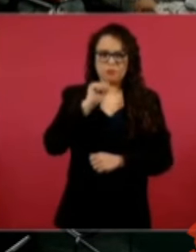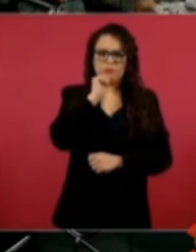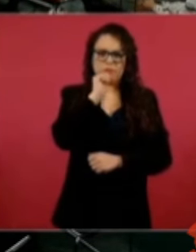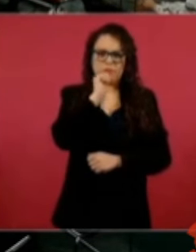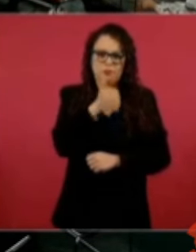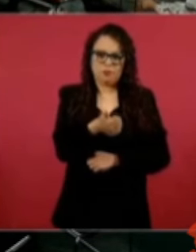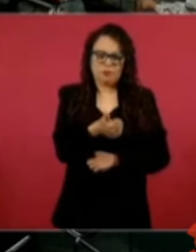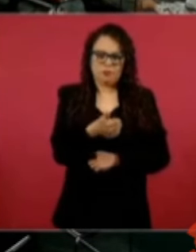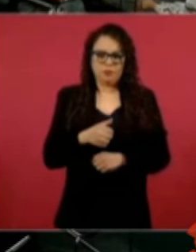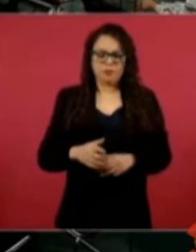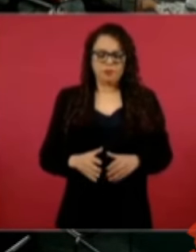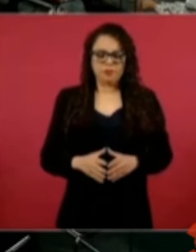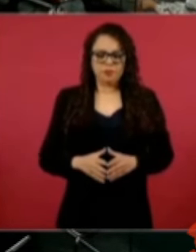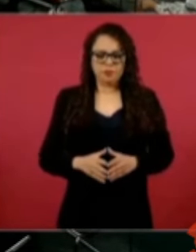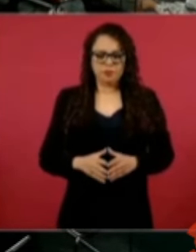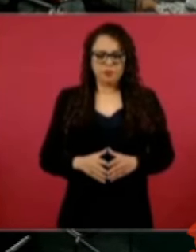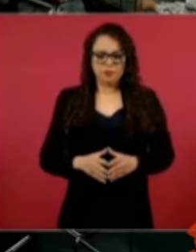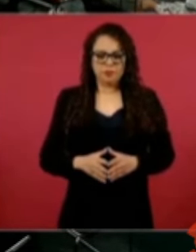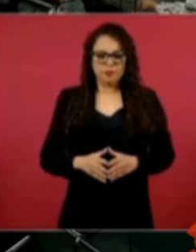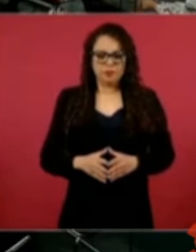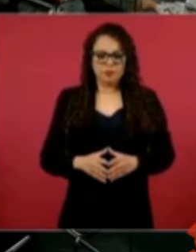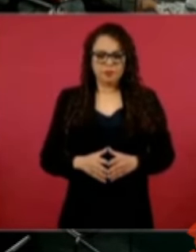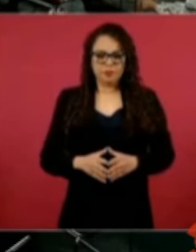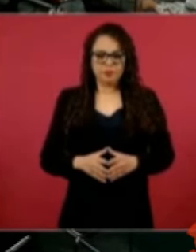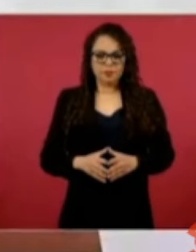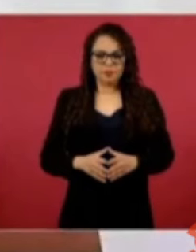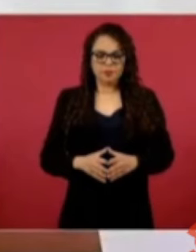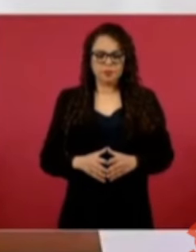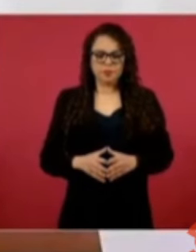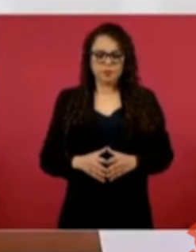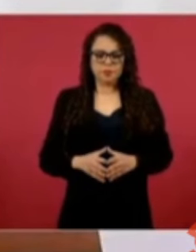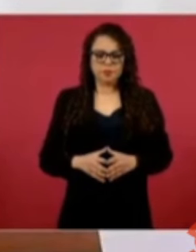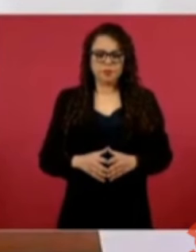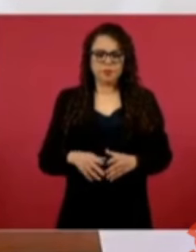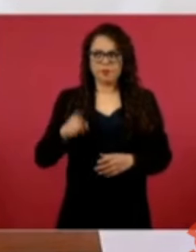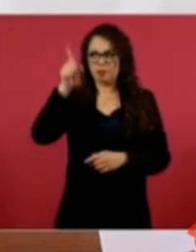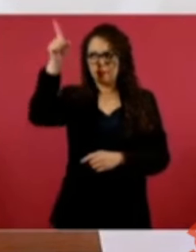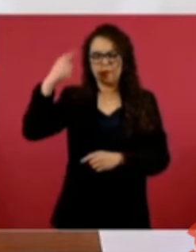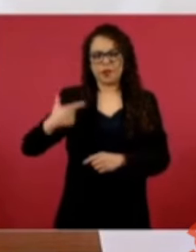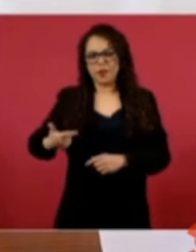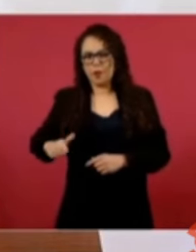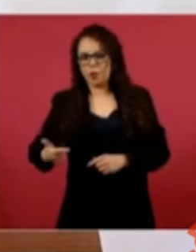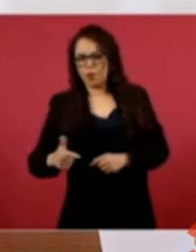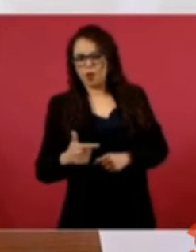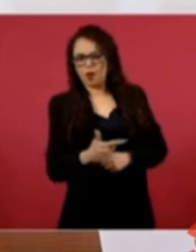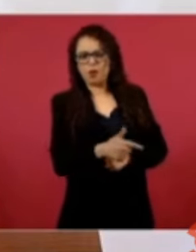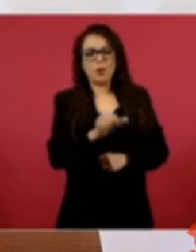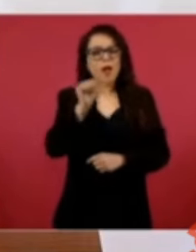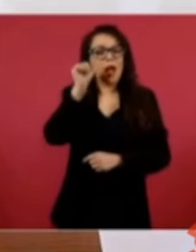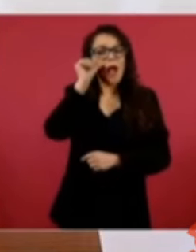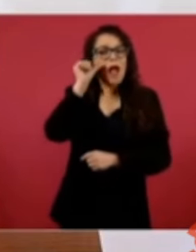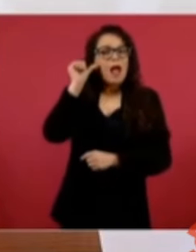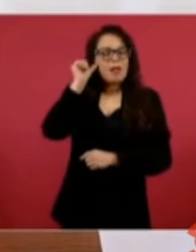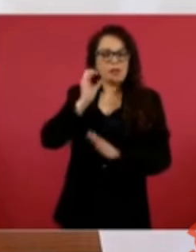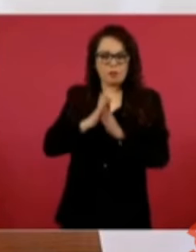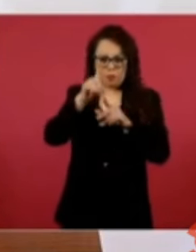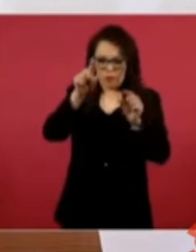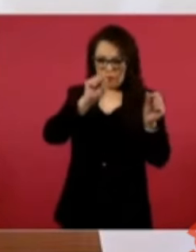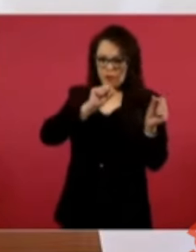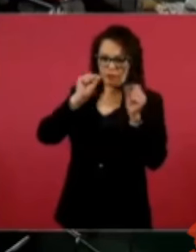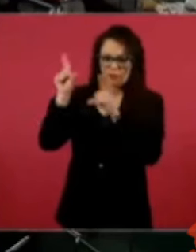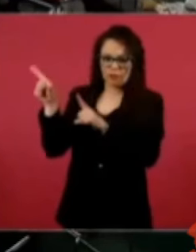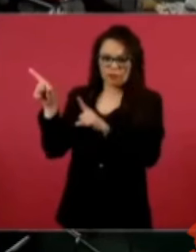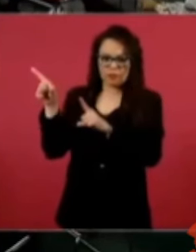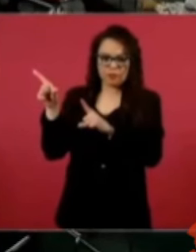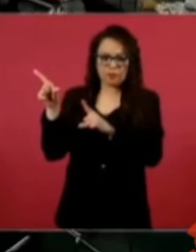Pon lo de... Lo de ayer de Guanajuato. La incidencia delictiva en